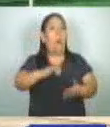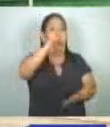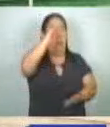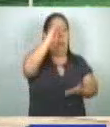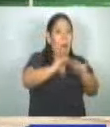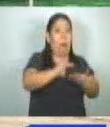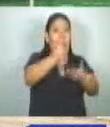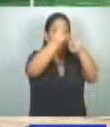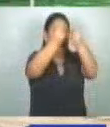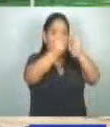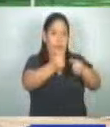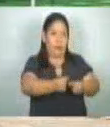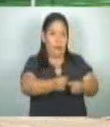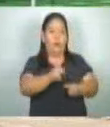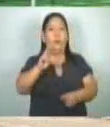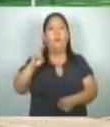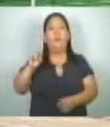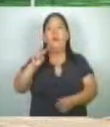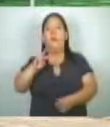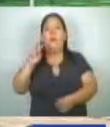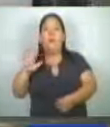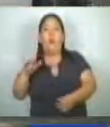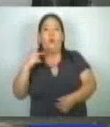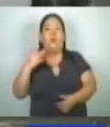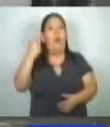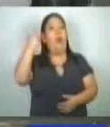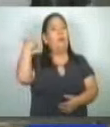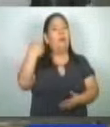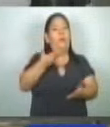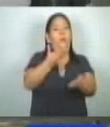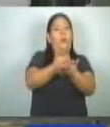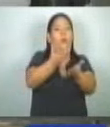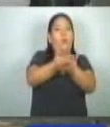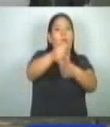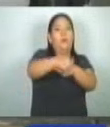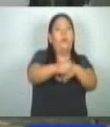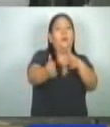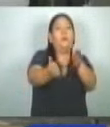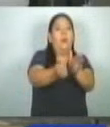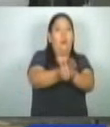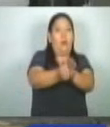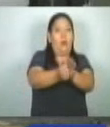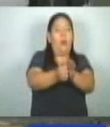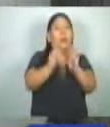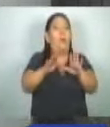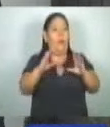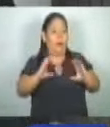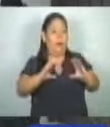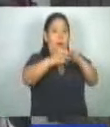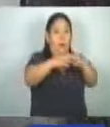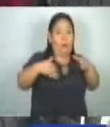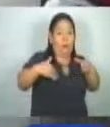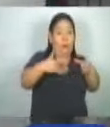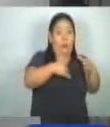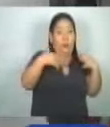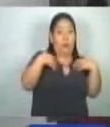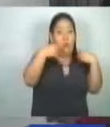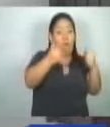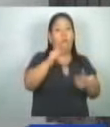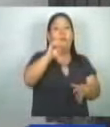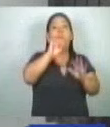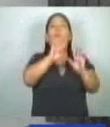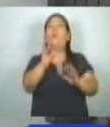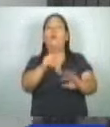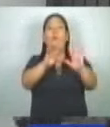para el 2025. Según la reciente propuesta presentada a la Asamblea Legislativa, para el sector de salud se establece en 90